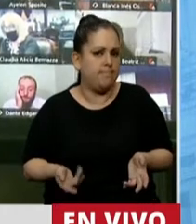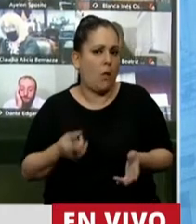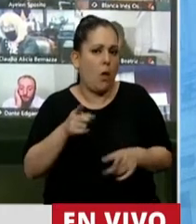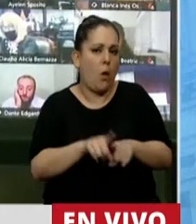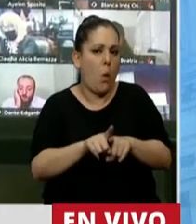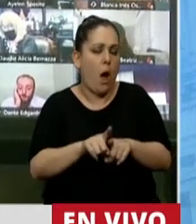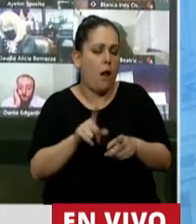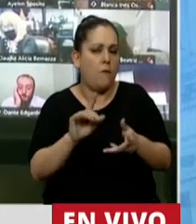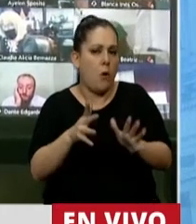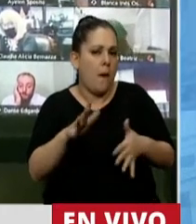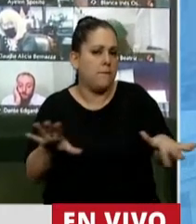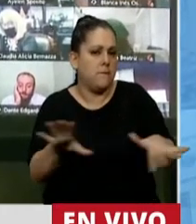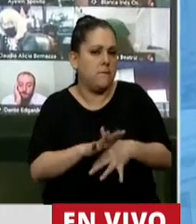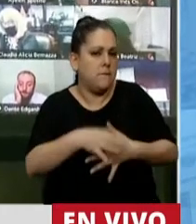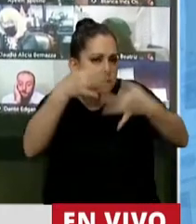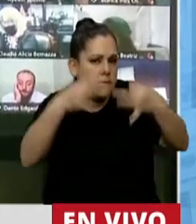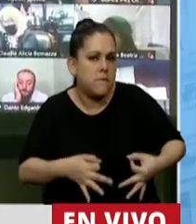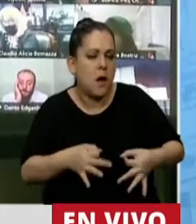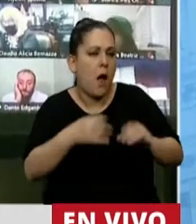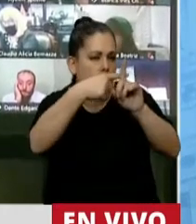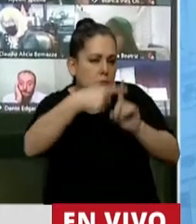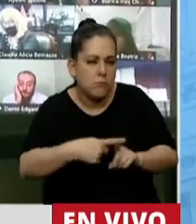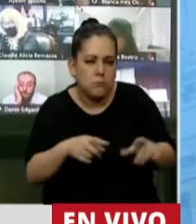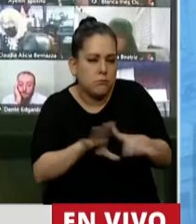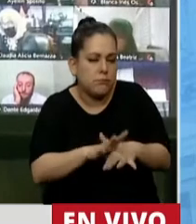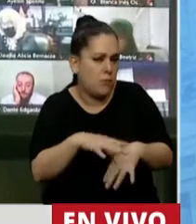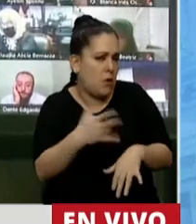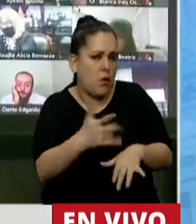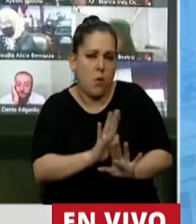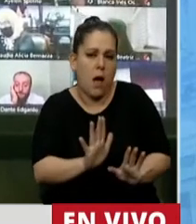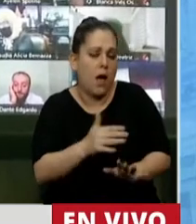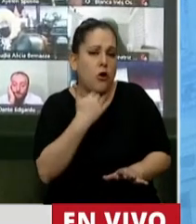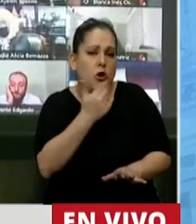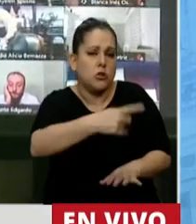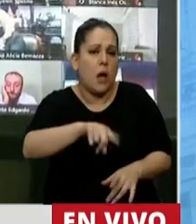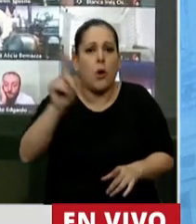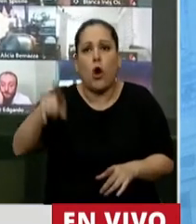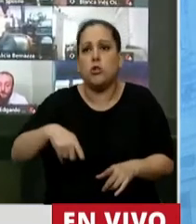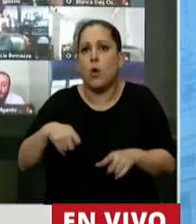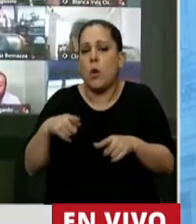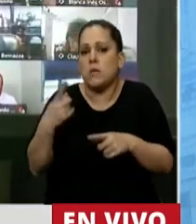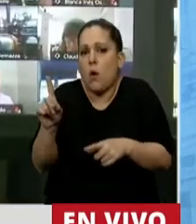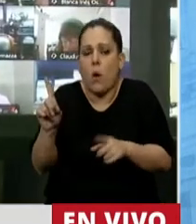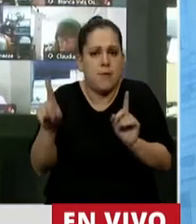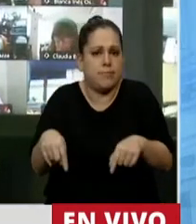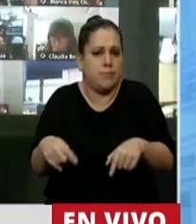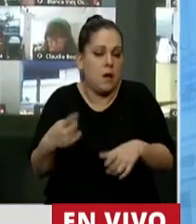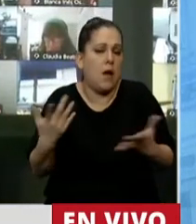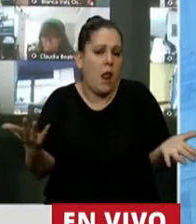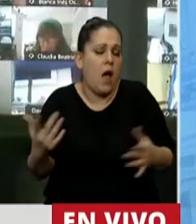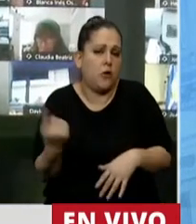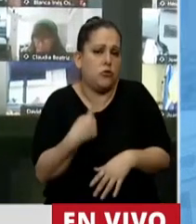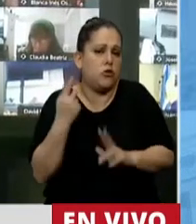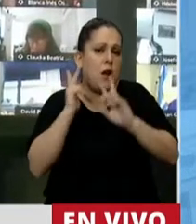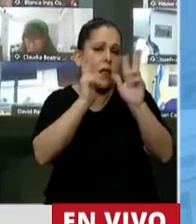pereza intelectual, que no mide ninguna consecuencia, pero claro, le estamos pidiendo demasiado. Cuando uno decide hacer